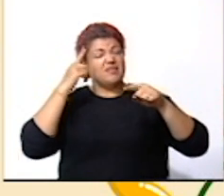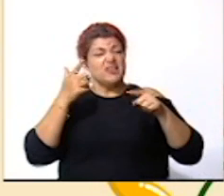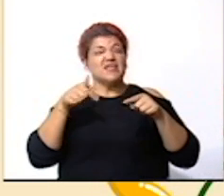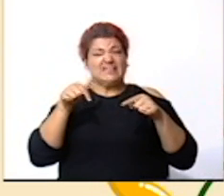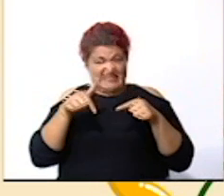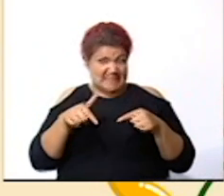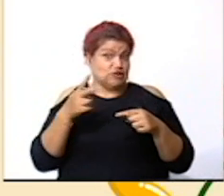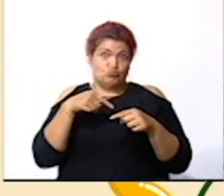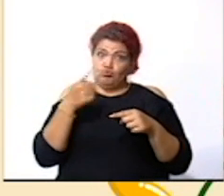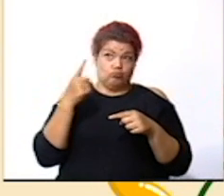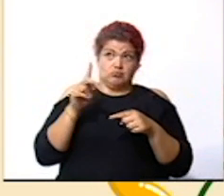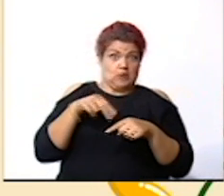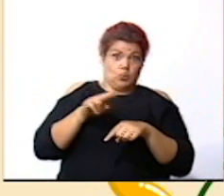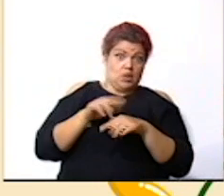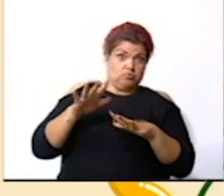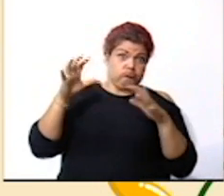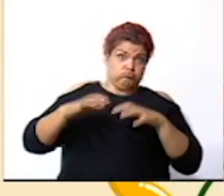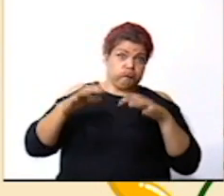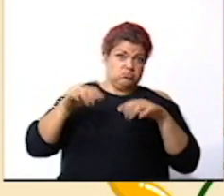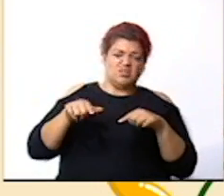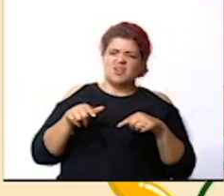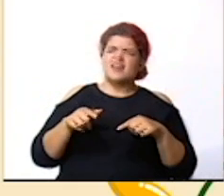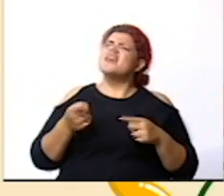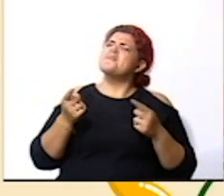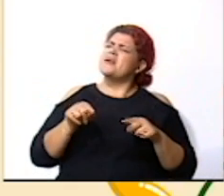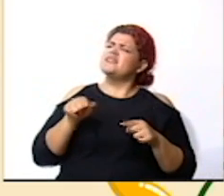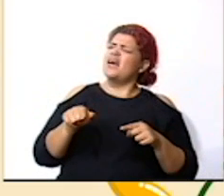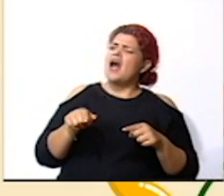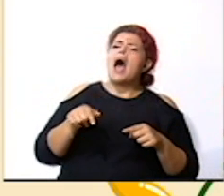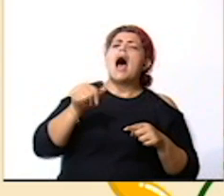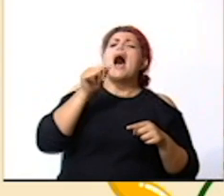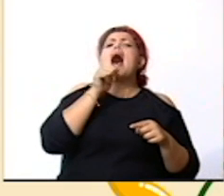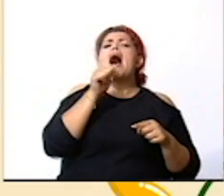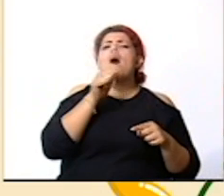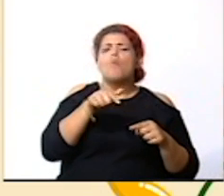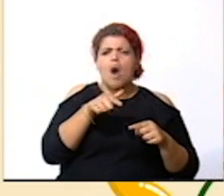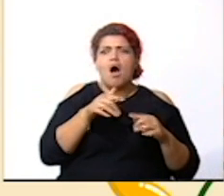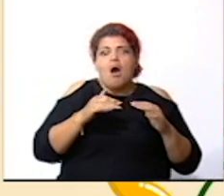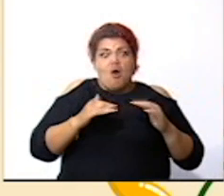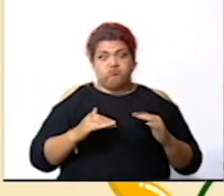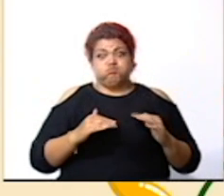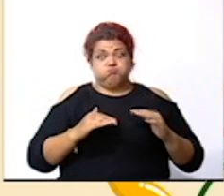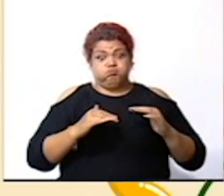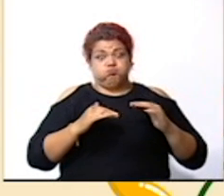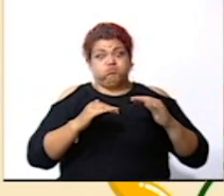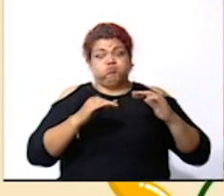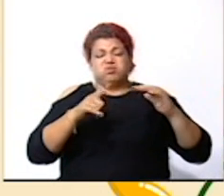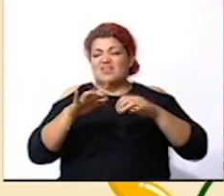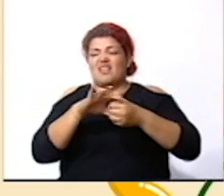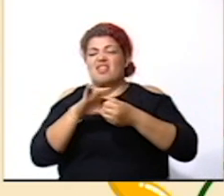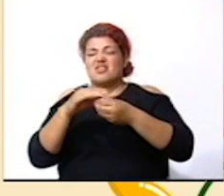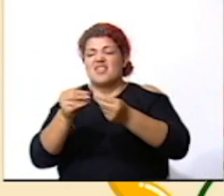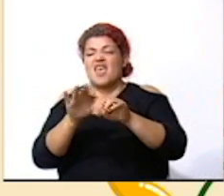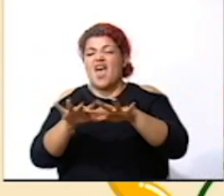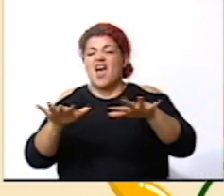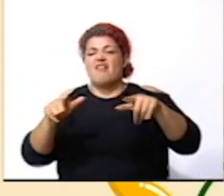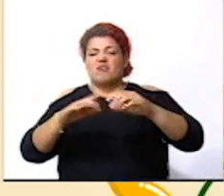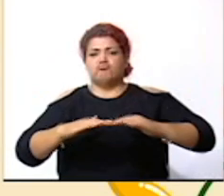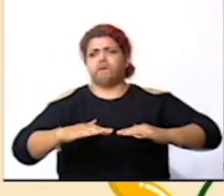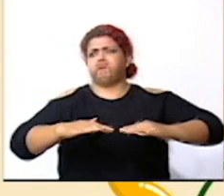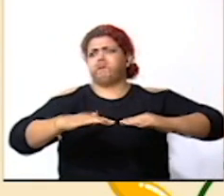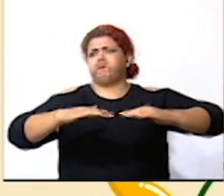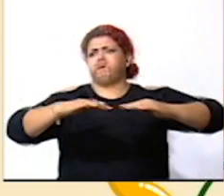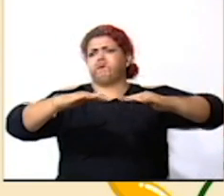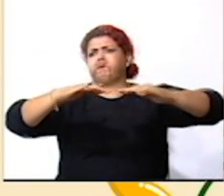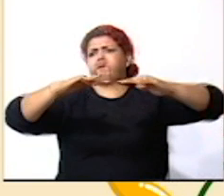fenómeno natural donde ¿qué pasa? el agua sobrepasa y cubre un terreno y que tenemos